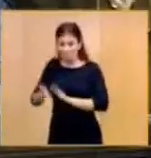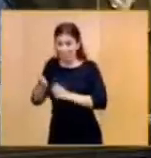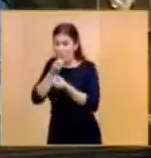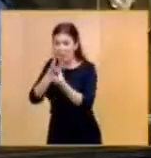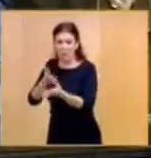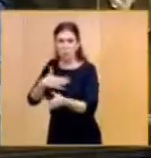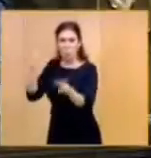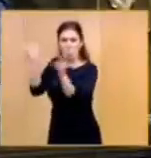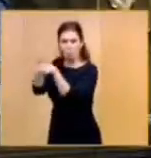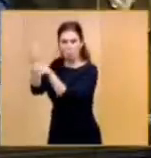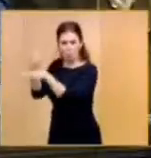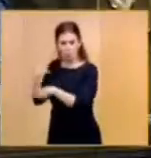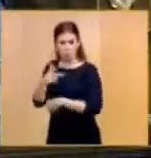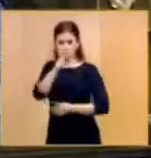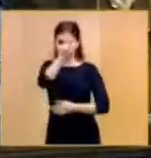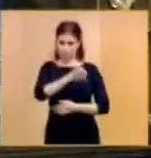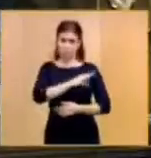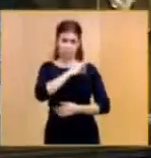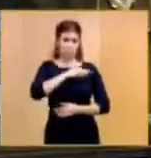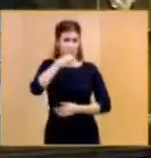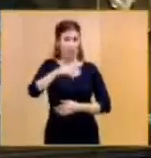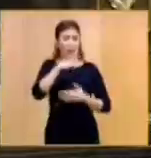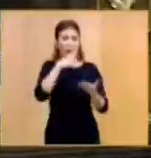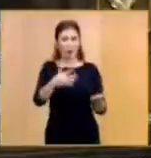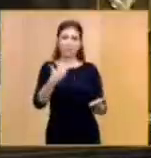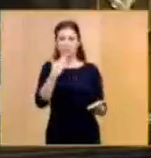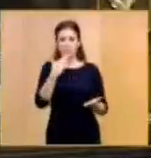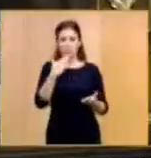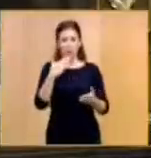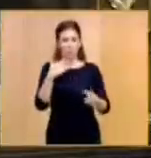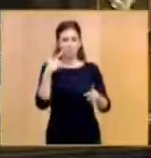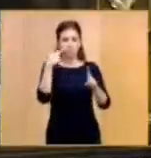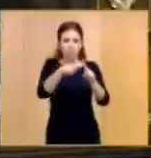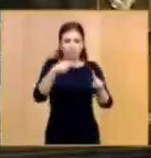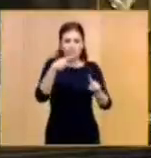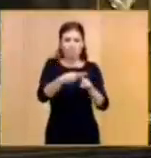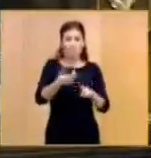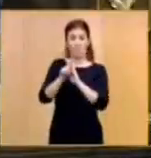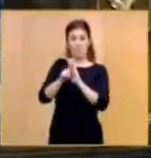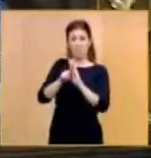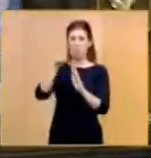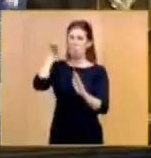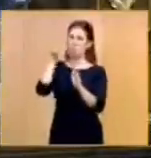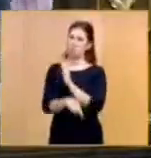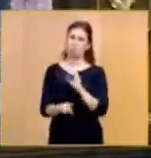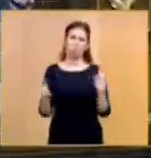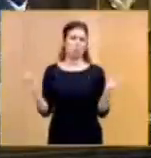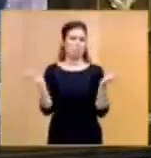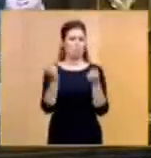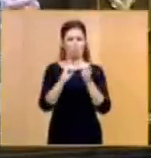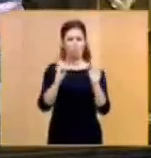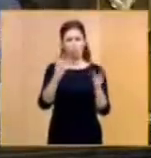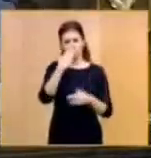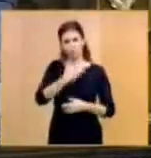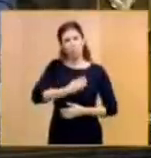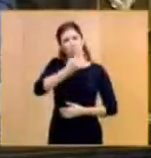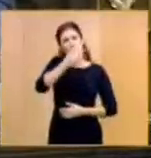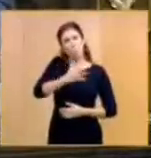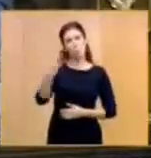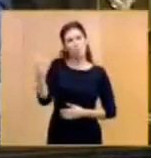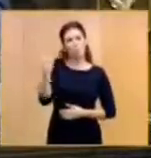A usted, señor presidente, le persiguen ahora como fantasmas sus palabras de entonces. Prometo crear